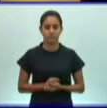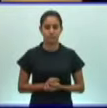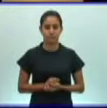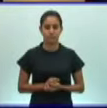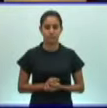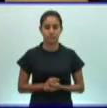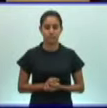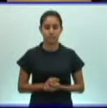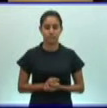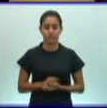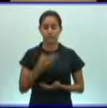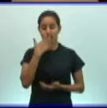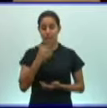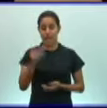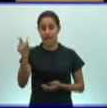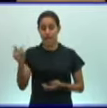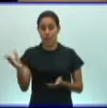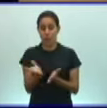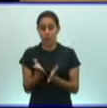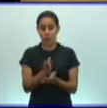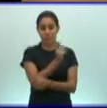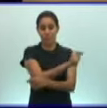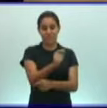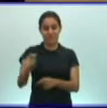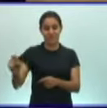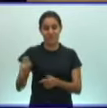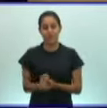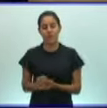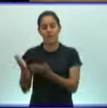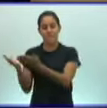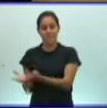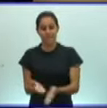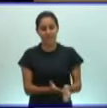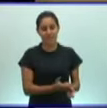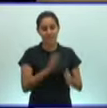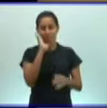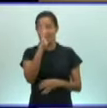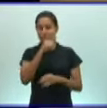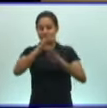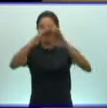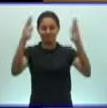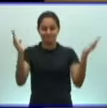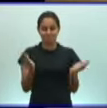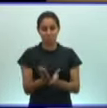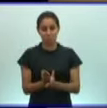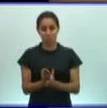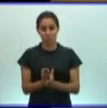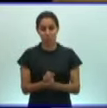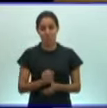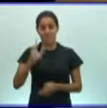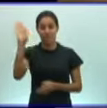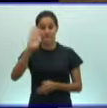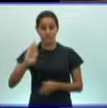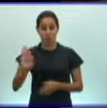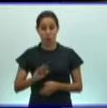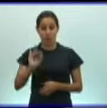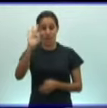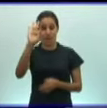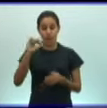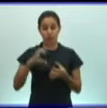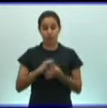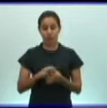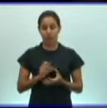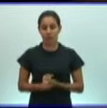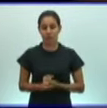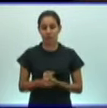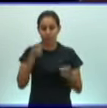Buenas, alumnos, alumnos y profesores. Bienvenidos al fascinante mundo de la biología, biología de octavo grado que nos adentra en